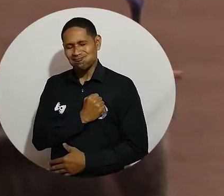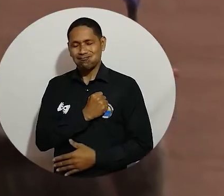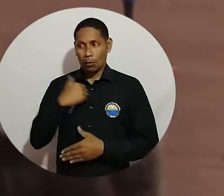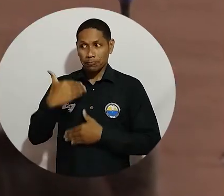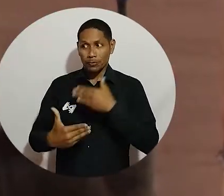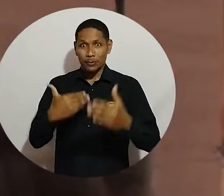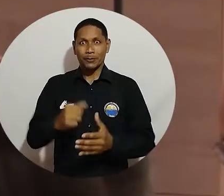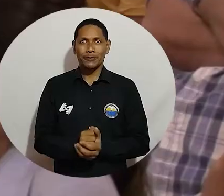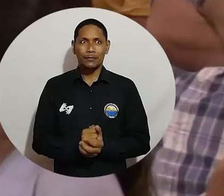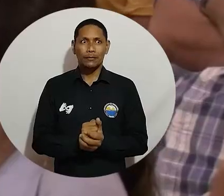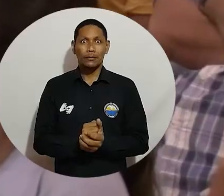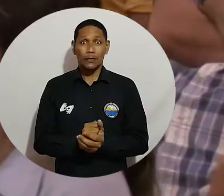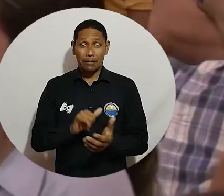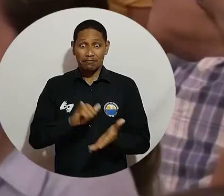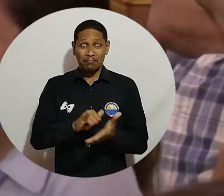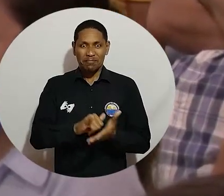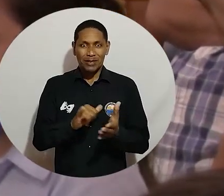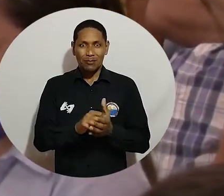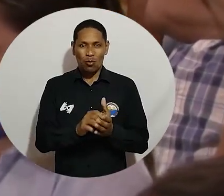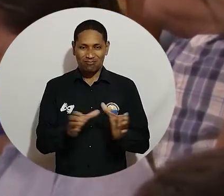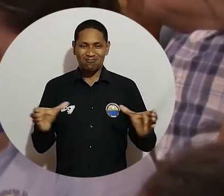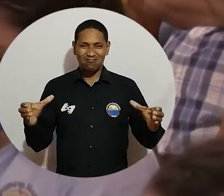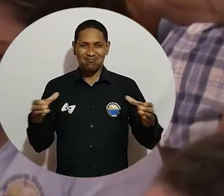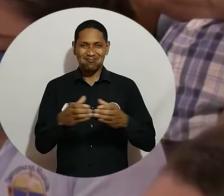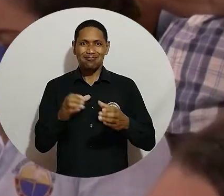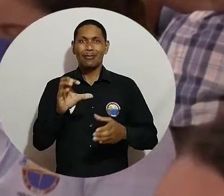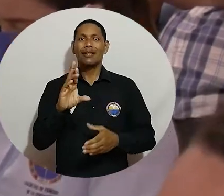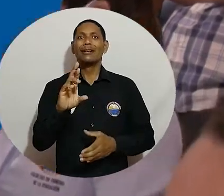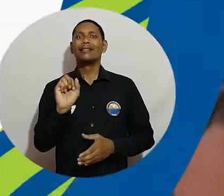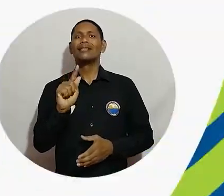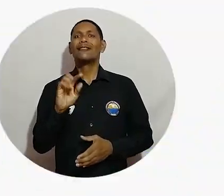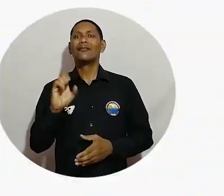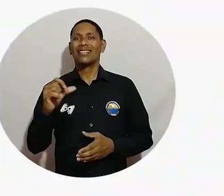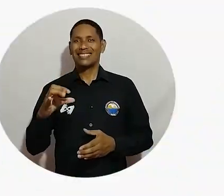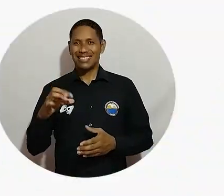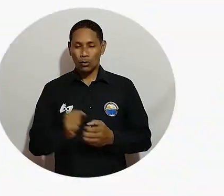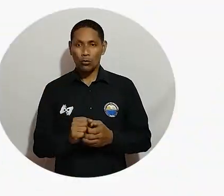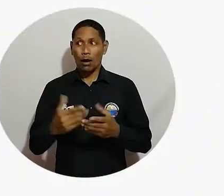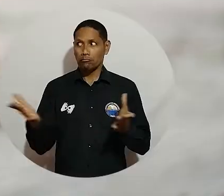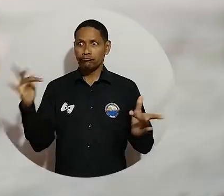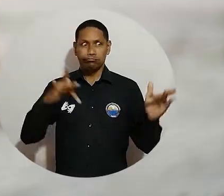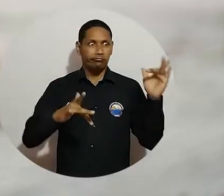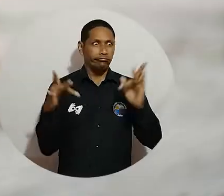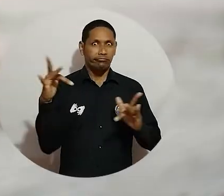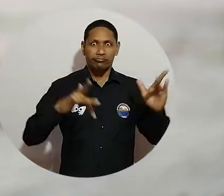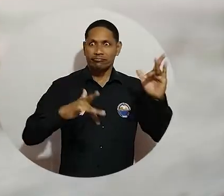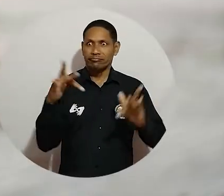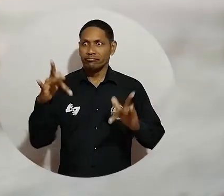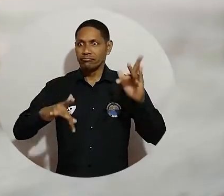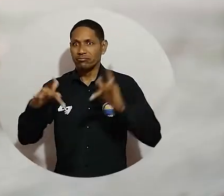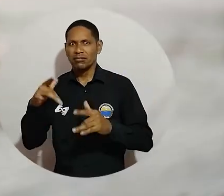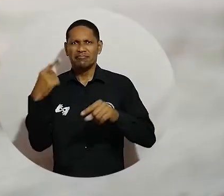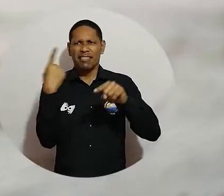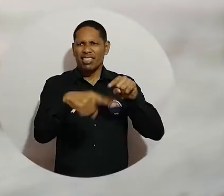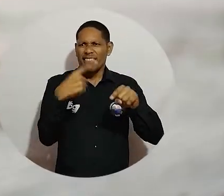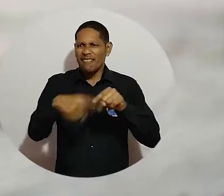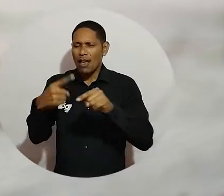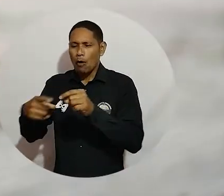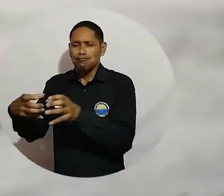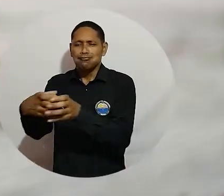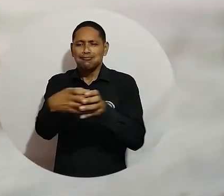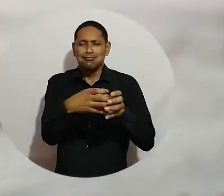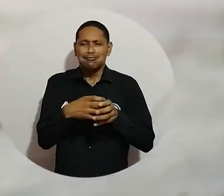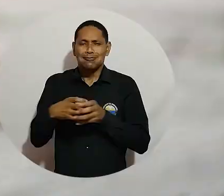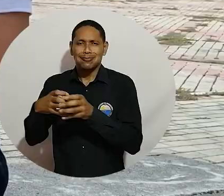empresarios, entes gubernamentales y la comunidad universitaria. La presencia del presidente del Banco de